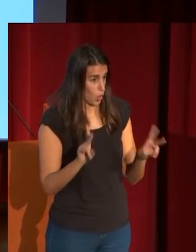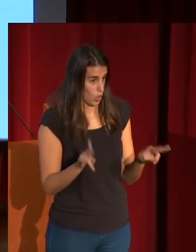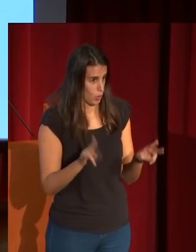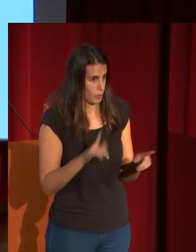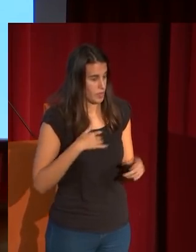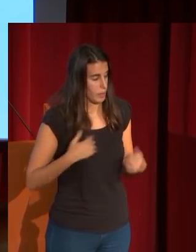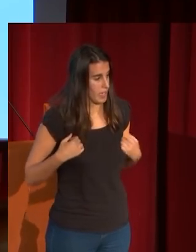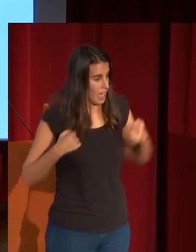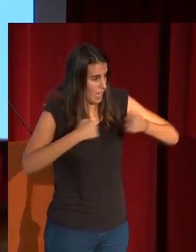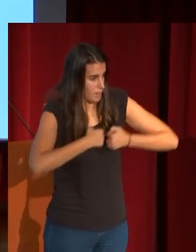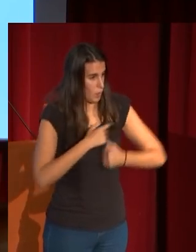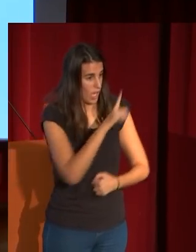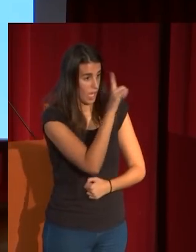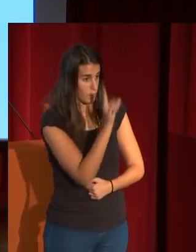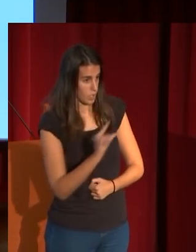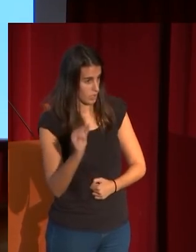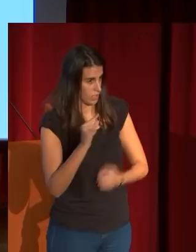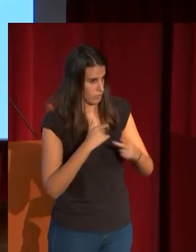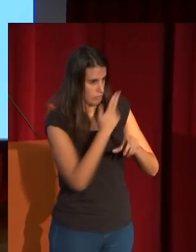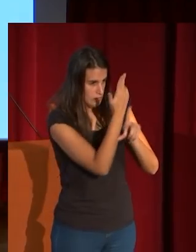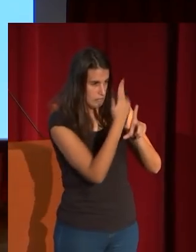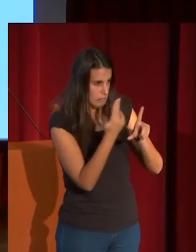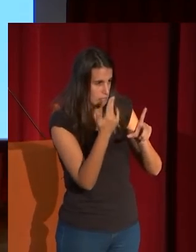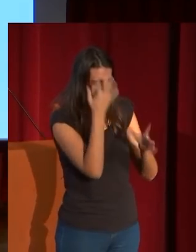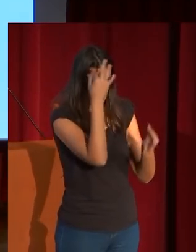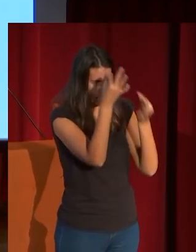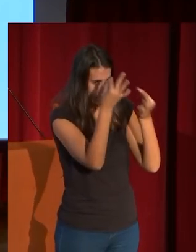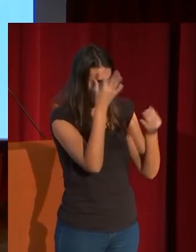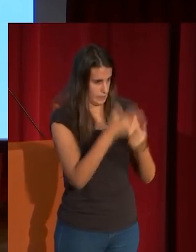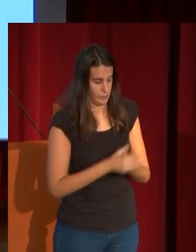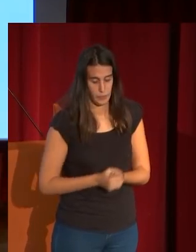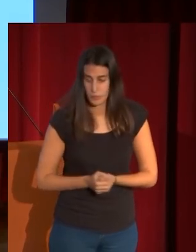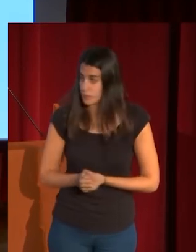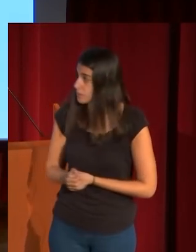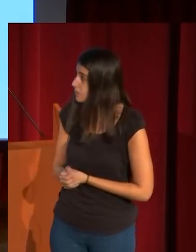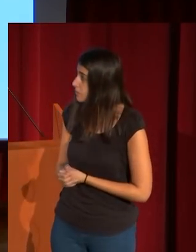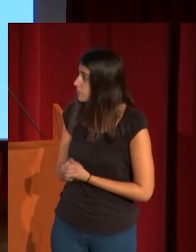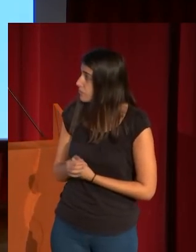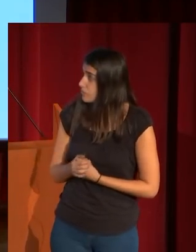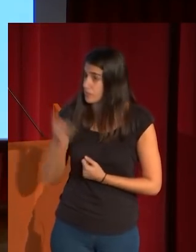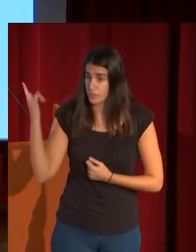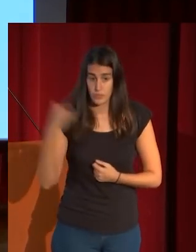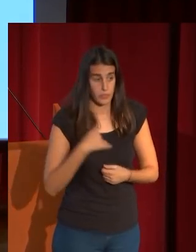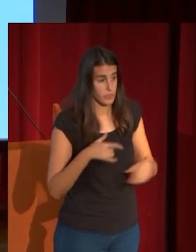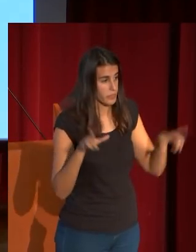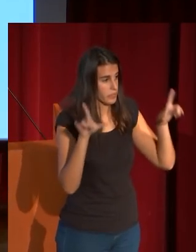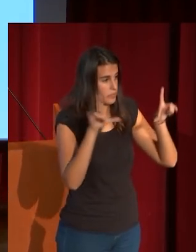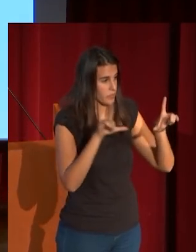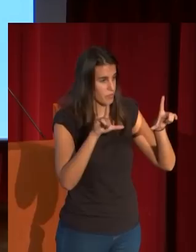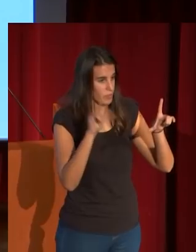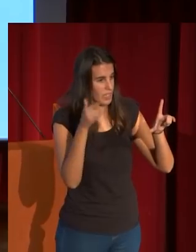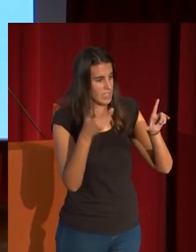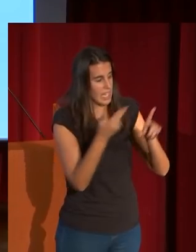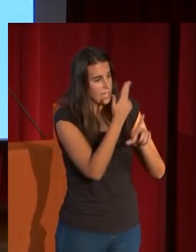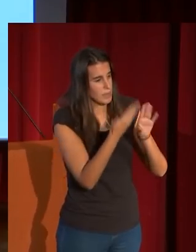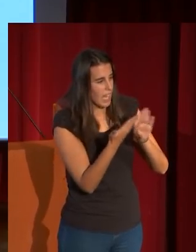japonesa que el propio Stewart le regala a él estas obras son un poco anteriores a la vicaría y a la elección de